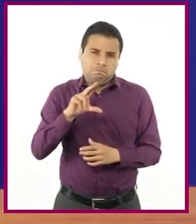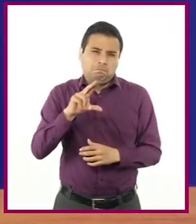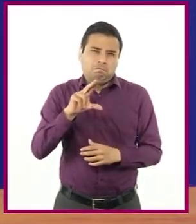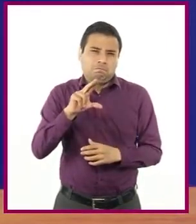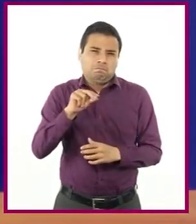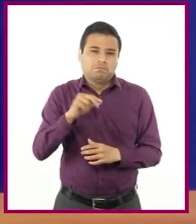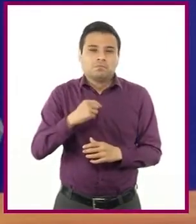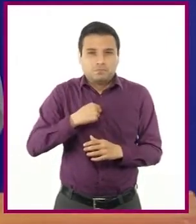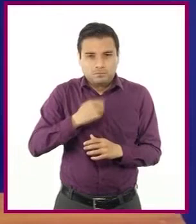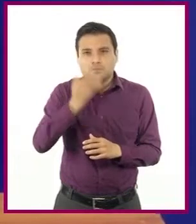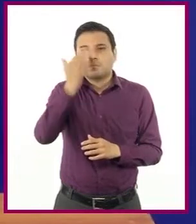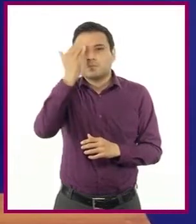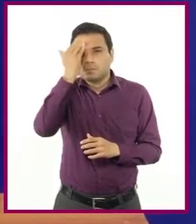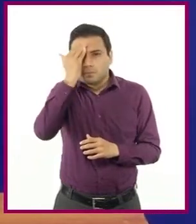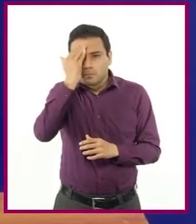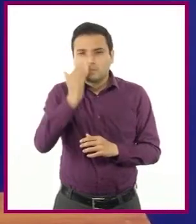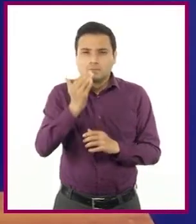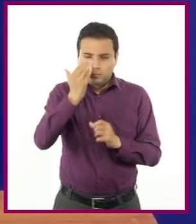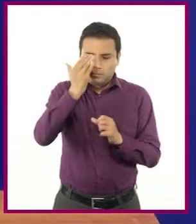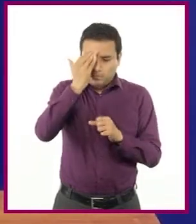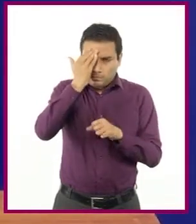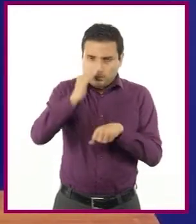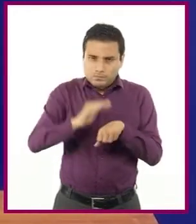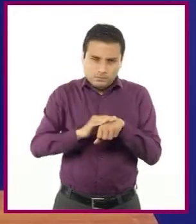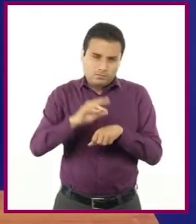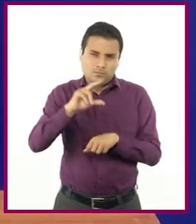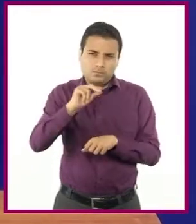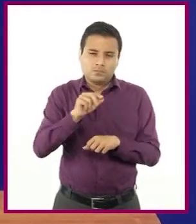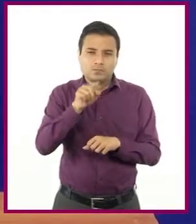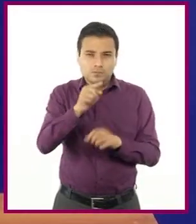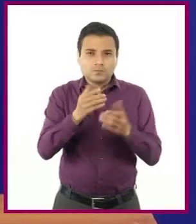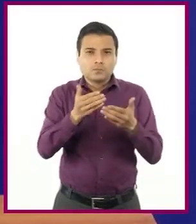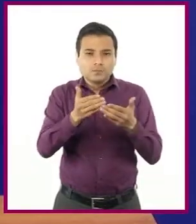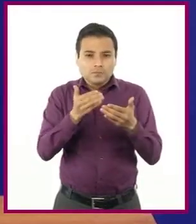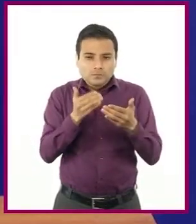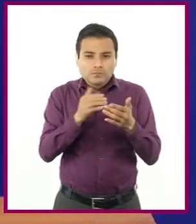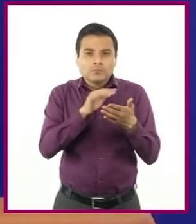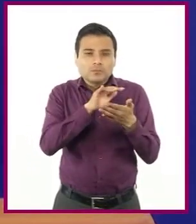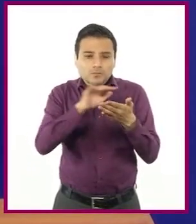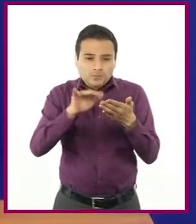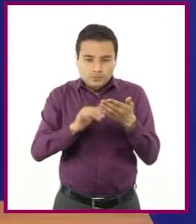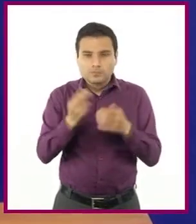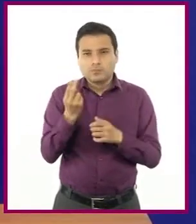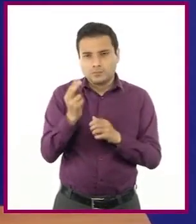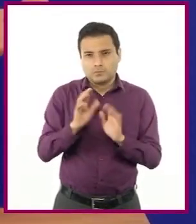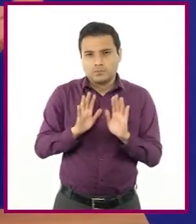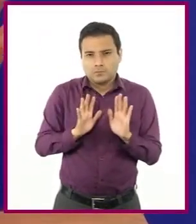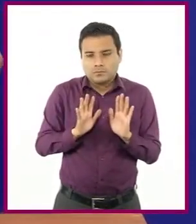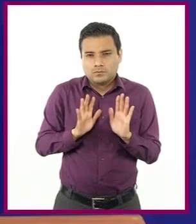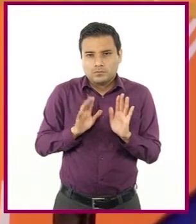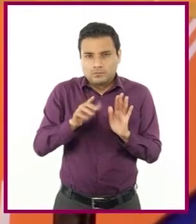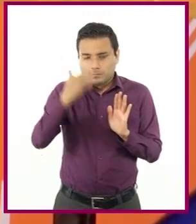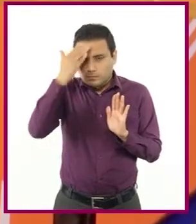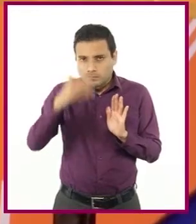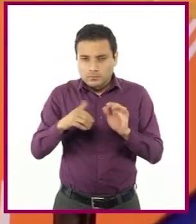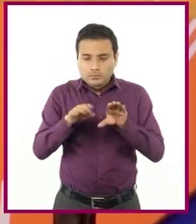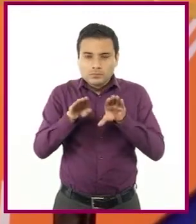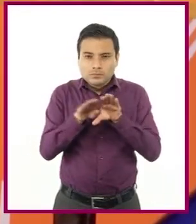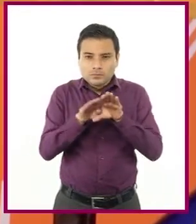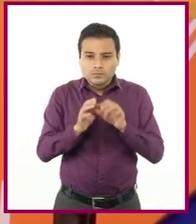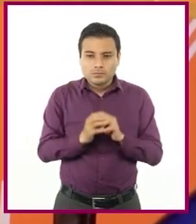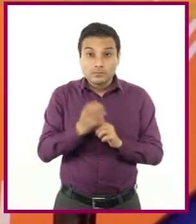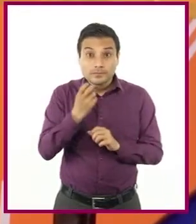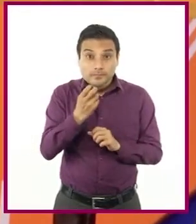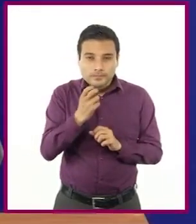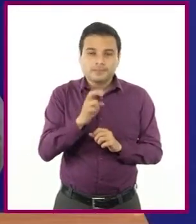Debes conocerlas de memoria. Pero sí se recomienda leerlas, aunque sea una vez, para saber dónde se encuentran. Eso te